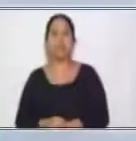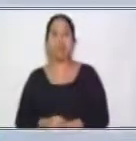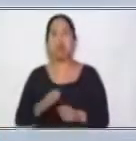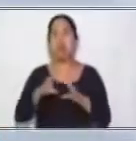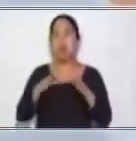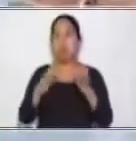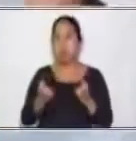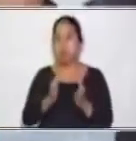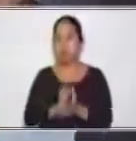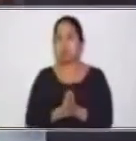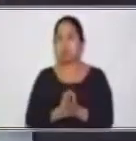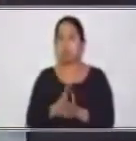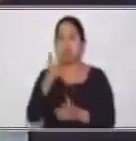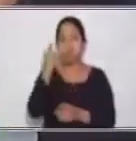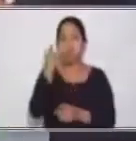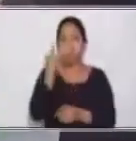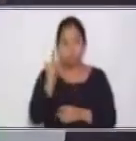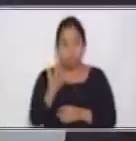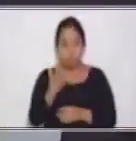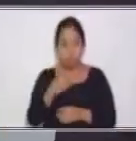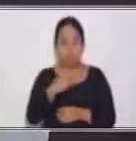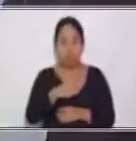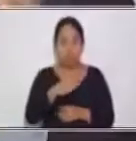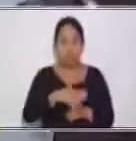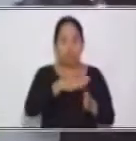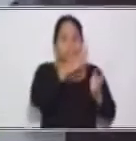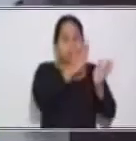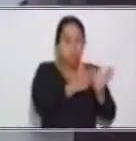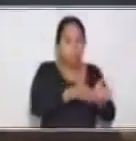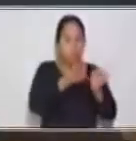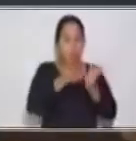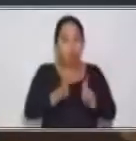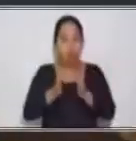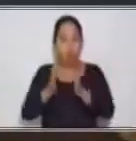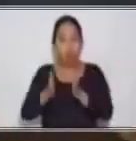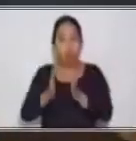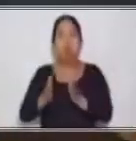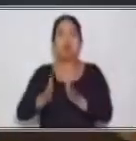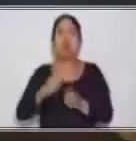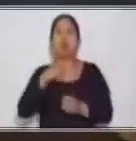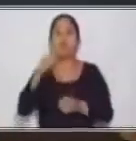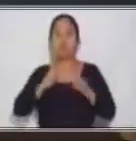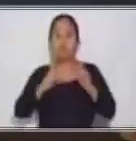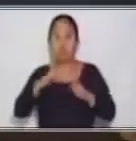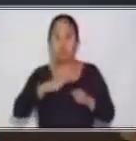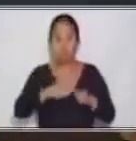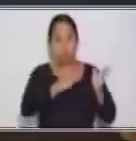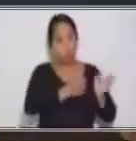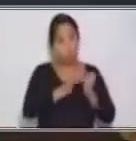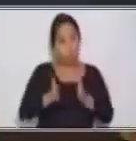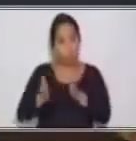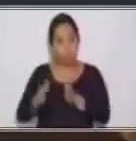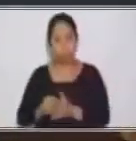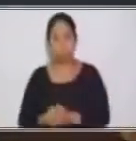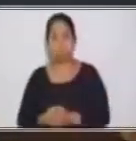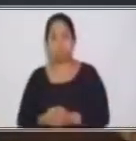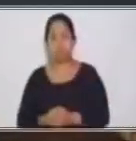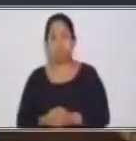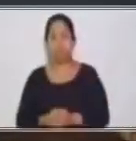tiene una estructura. La Voz Activa posee una estructura. Número uno va a tener un